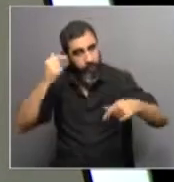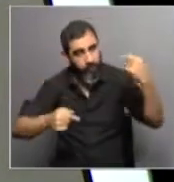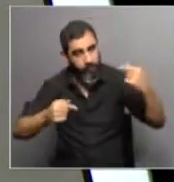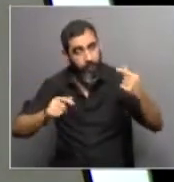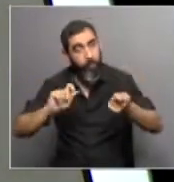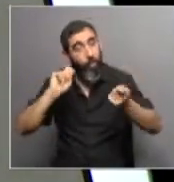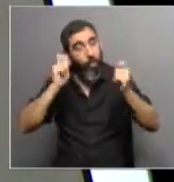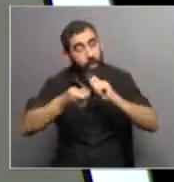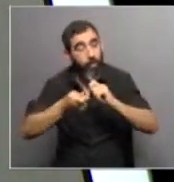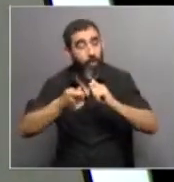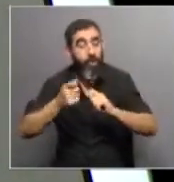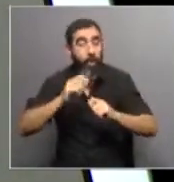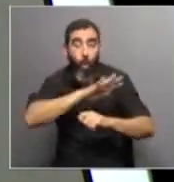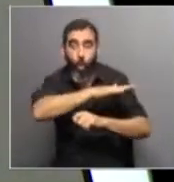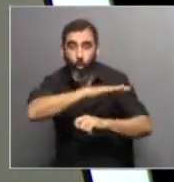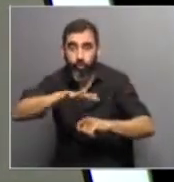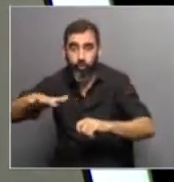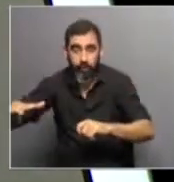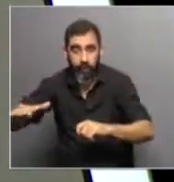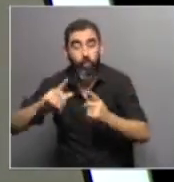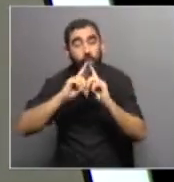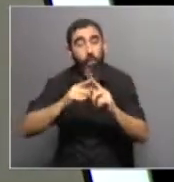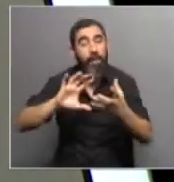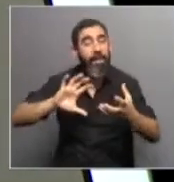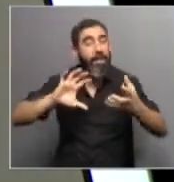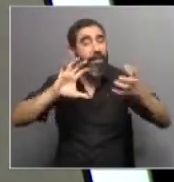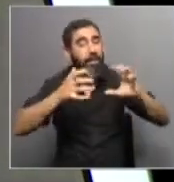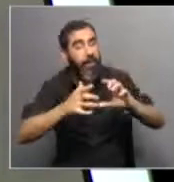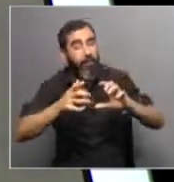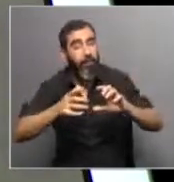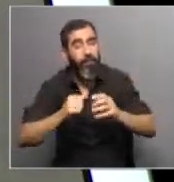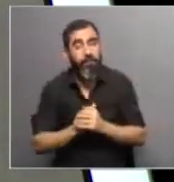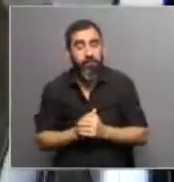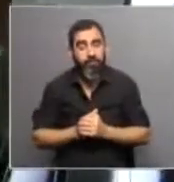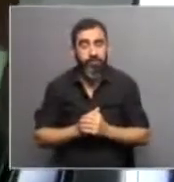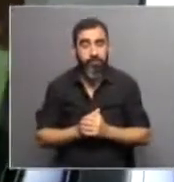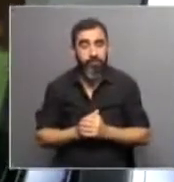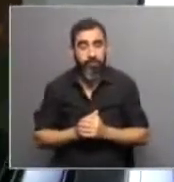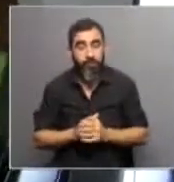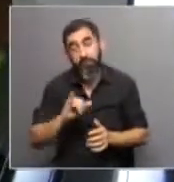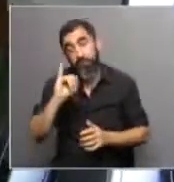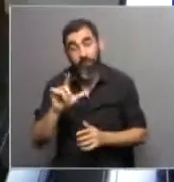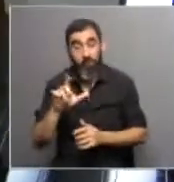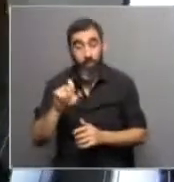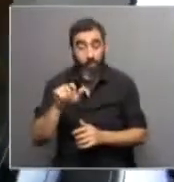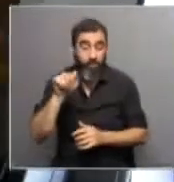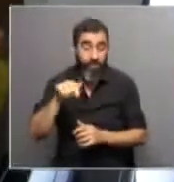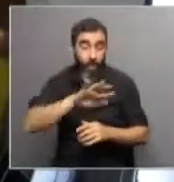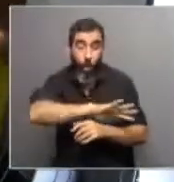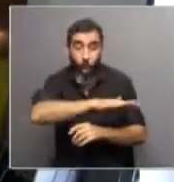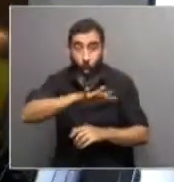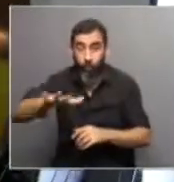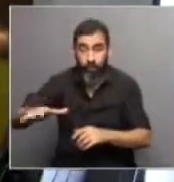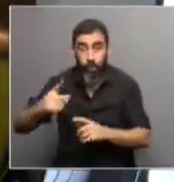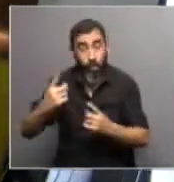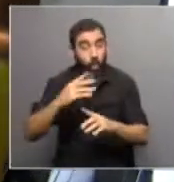a los cambios en la dinámica de los océanos, el clima, todo hay que revisar. Bueno, sin duda. Bueno, ya que hablamos del océano, uno de los